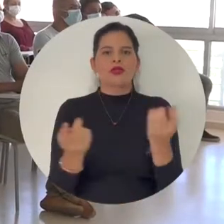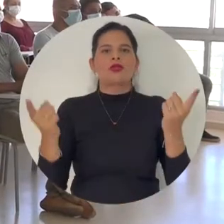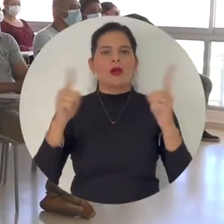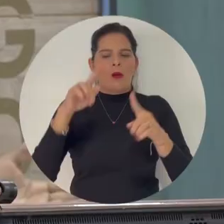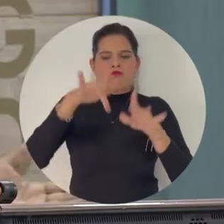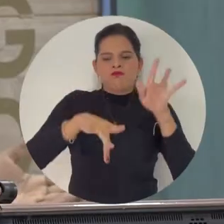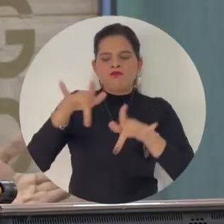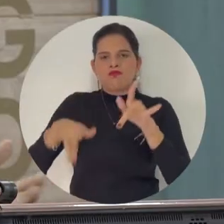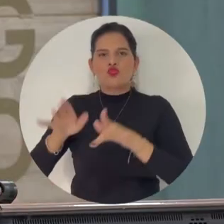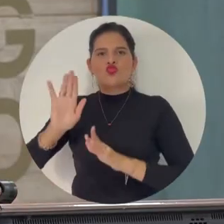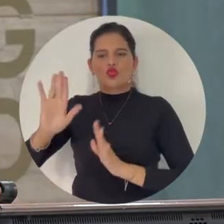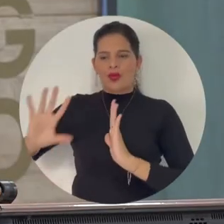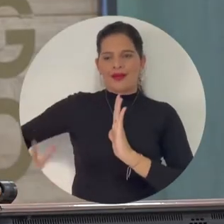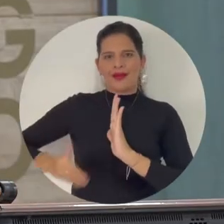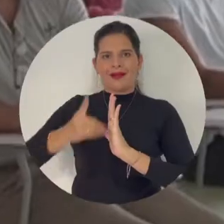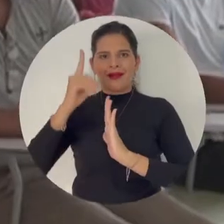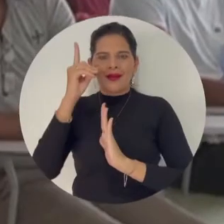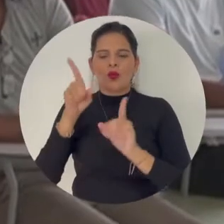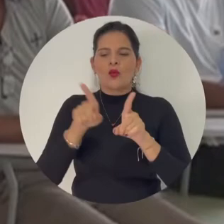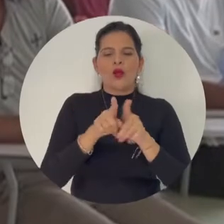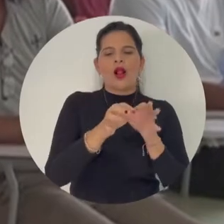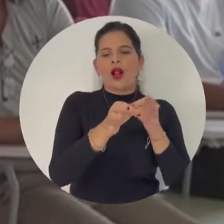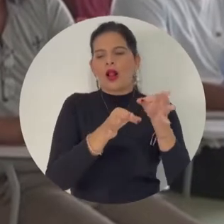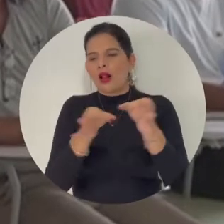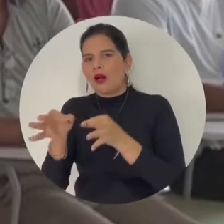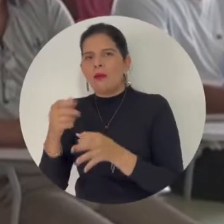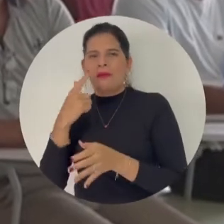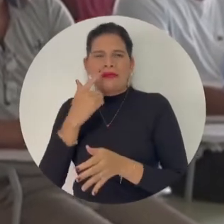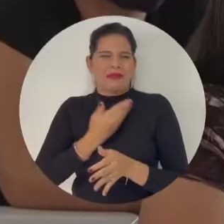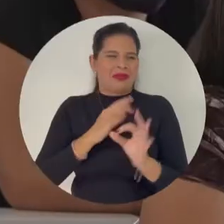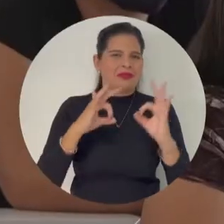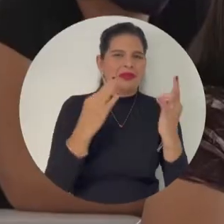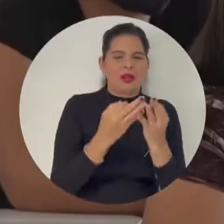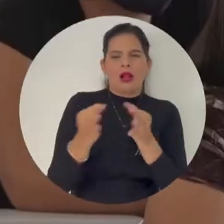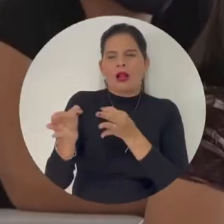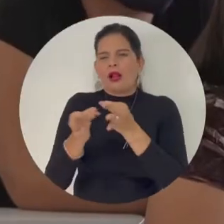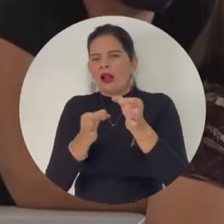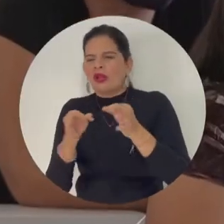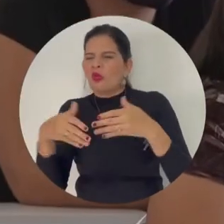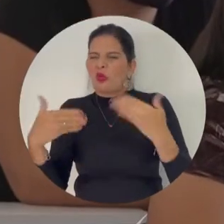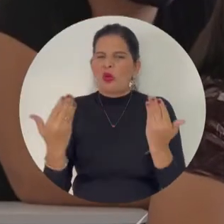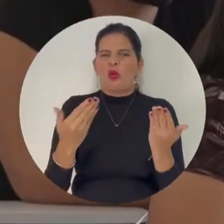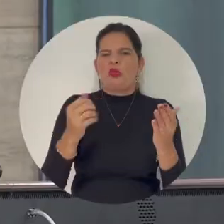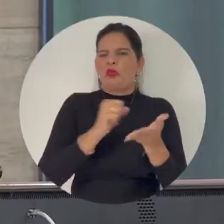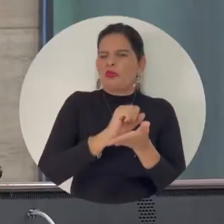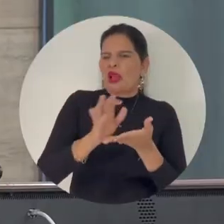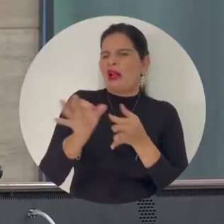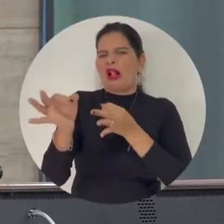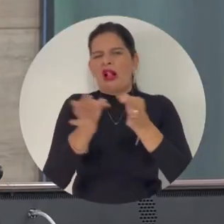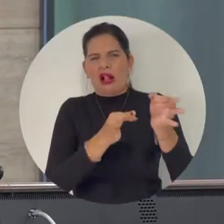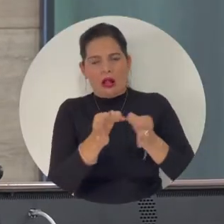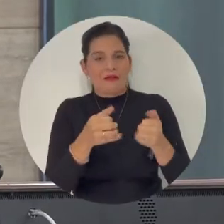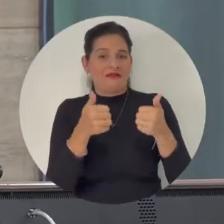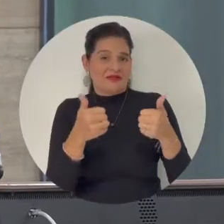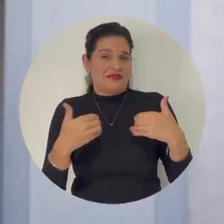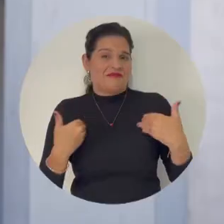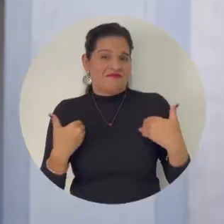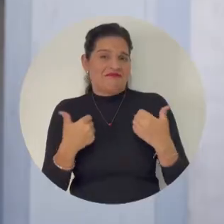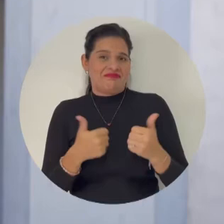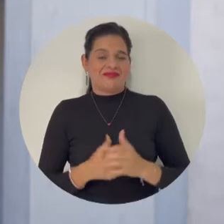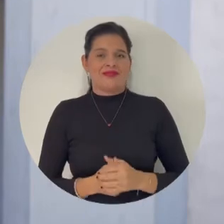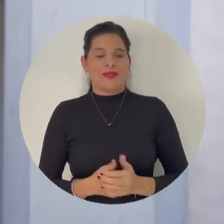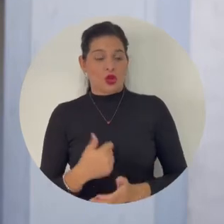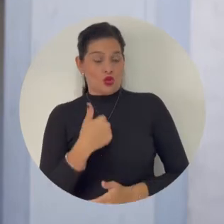participaron en el proceso mediante un taller realizado por la Dirección de Desarrollo Estudiantil, en el que se les brindó información detallada del programa.